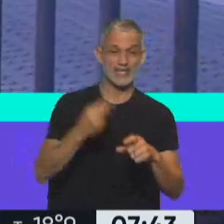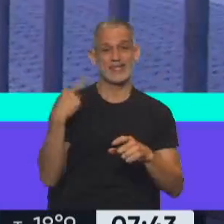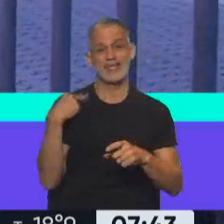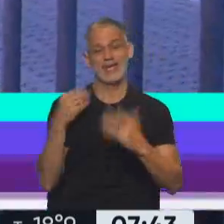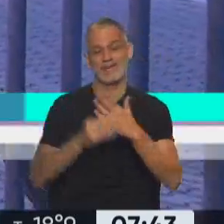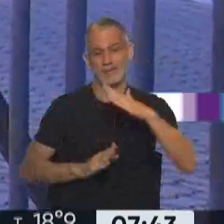Gabinete de Ministros.